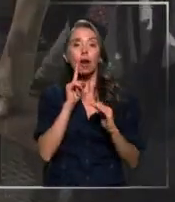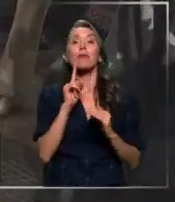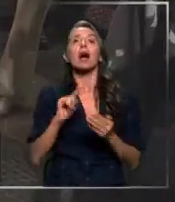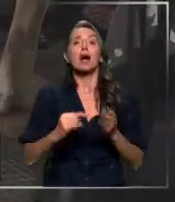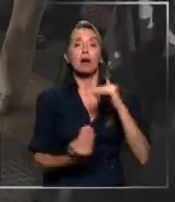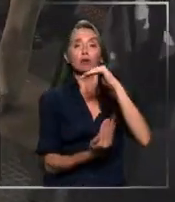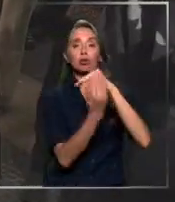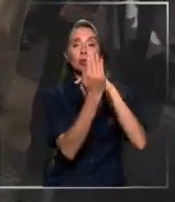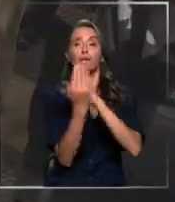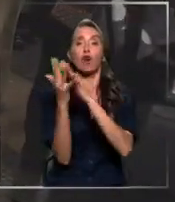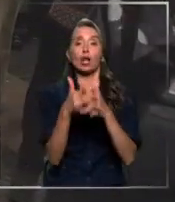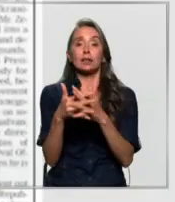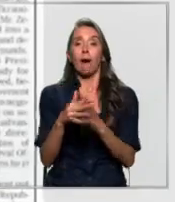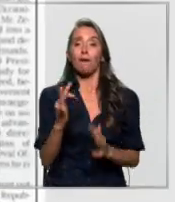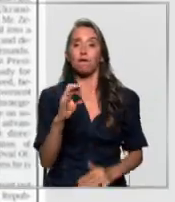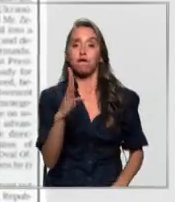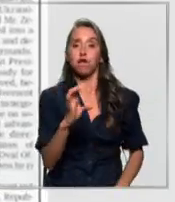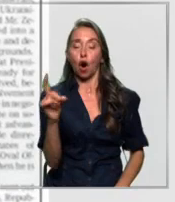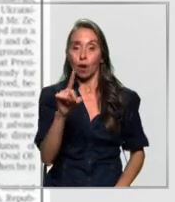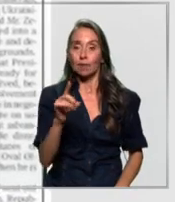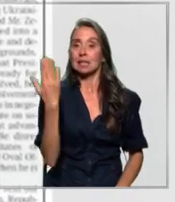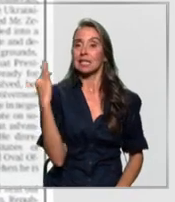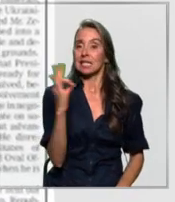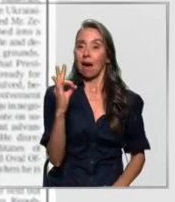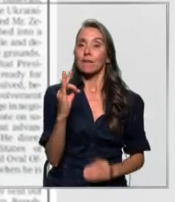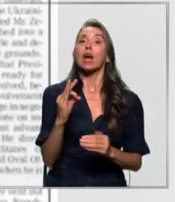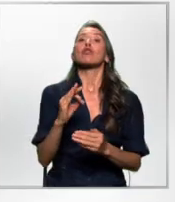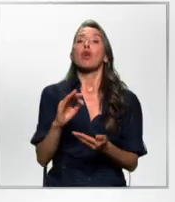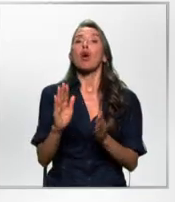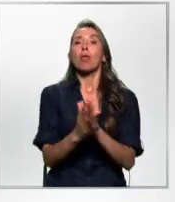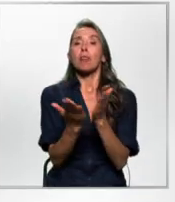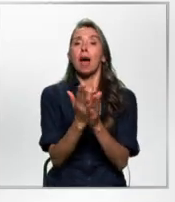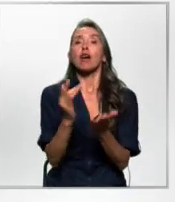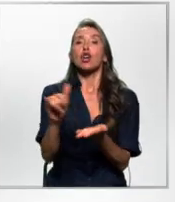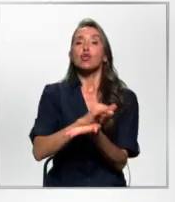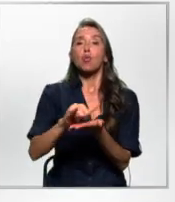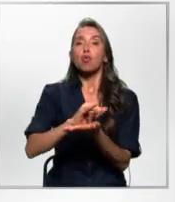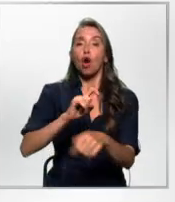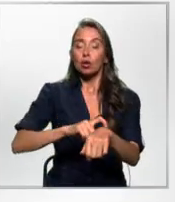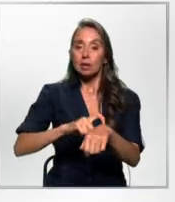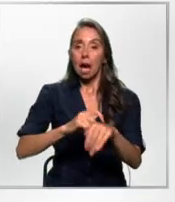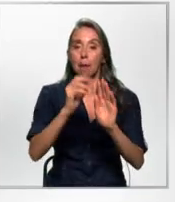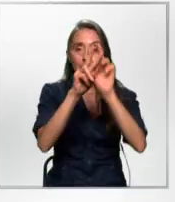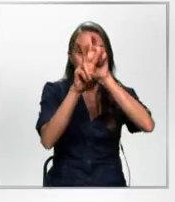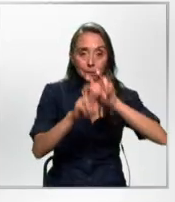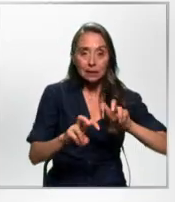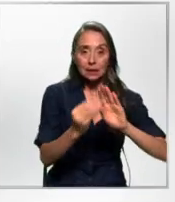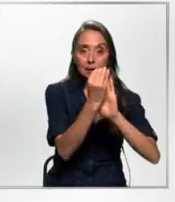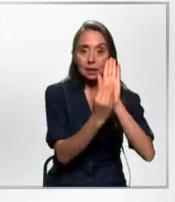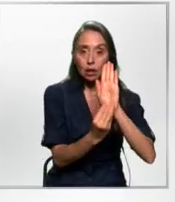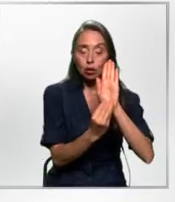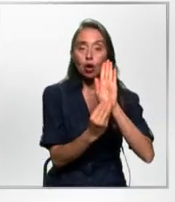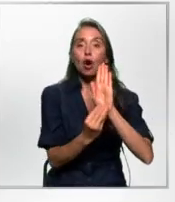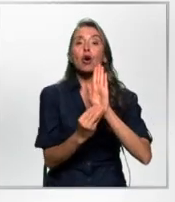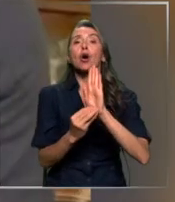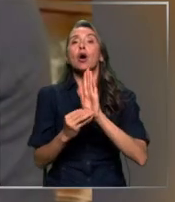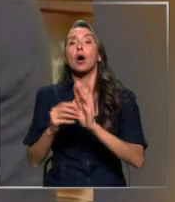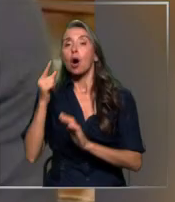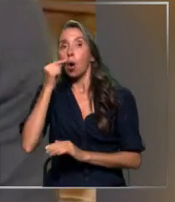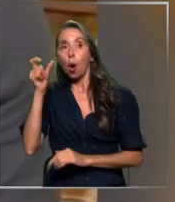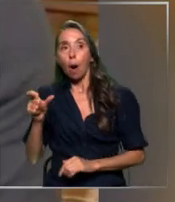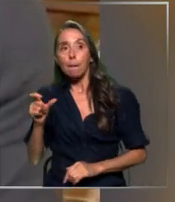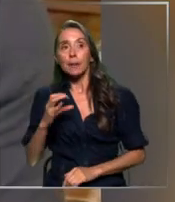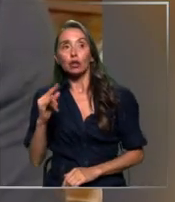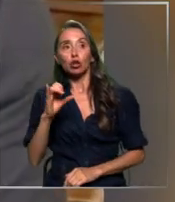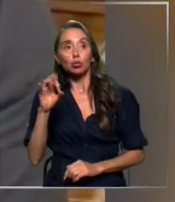única publicación estadounidense que habló del tema. El sábado el New York Times publicaba una investigación en la que se asegura que el consultor Mariano Novelli,